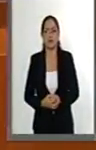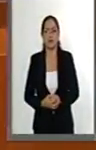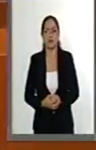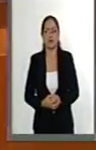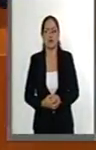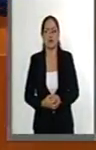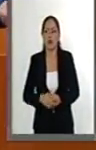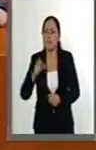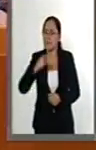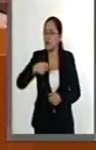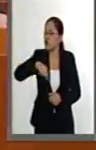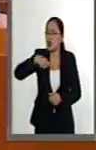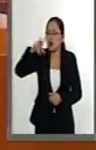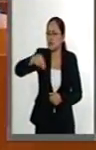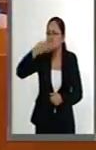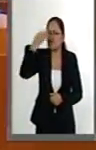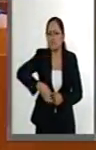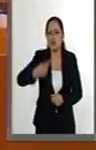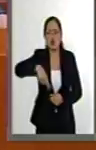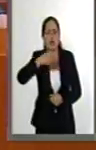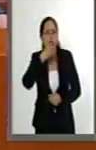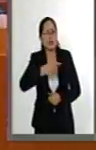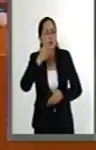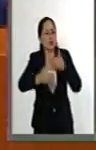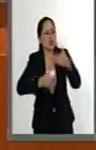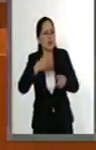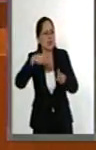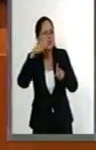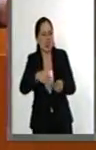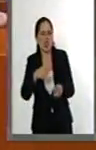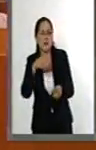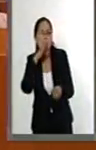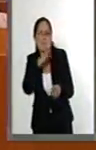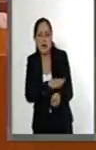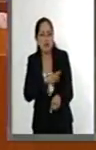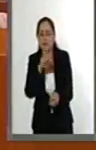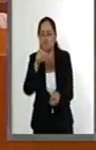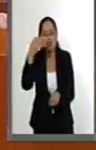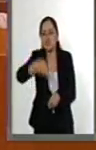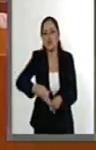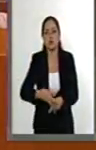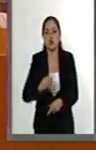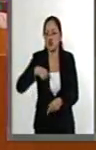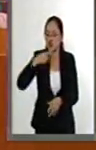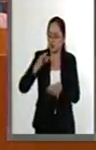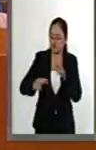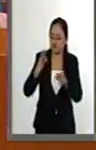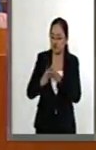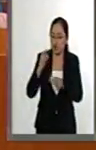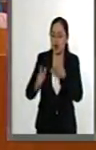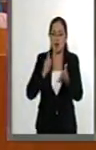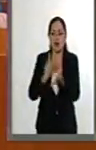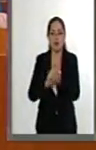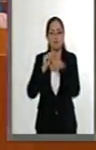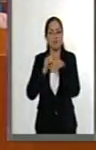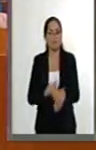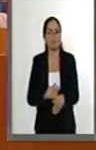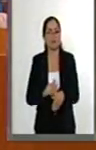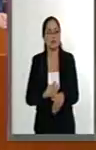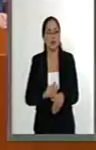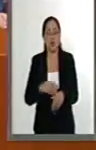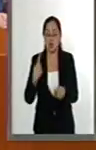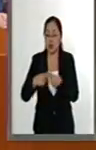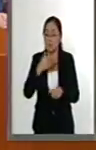Y tampoco voy a permitir que digan que el procedimiento no fue el correcto porque cumplimos con la ley. Porque los